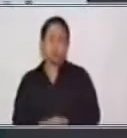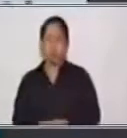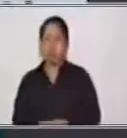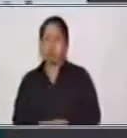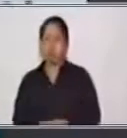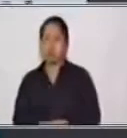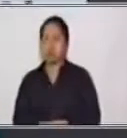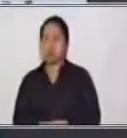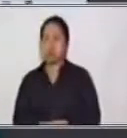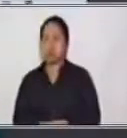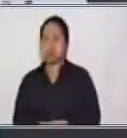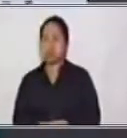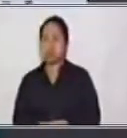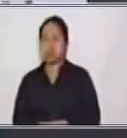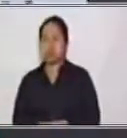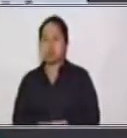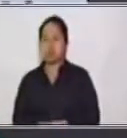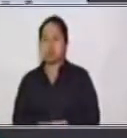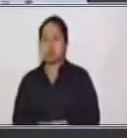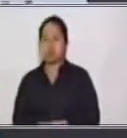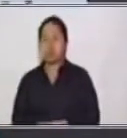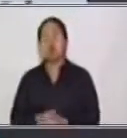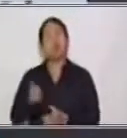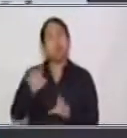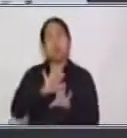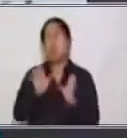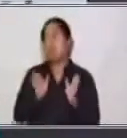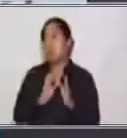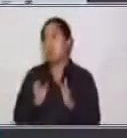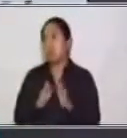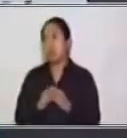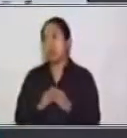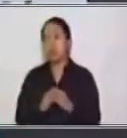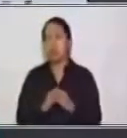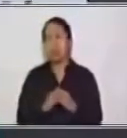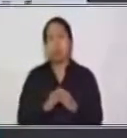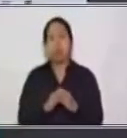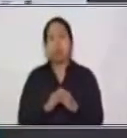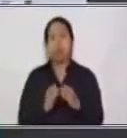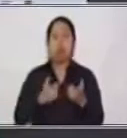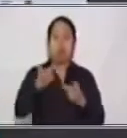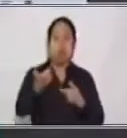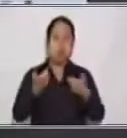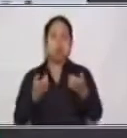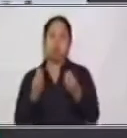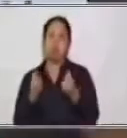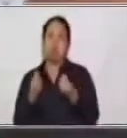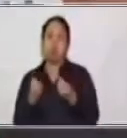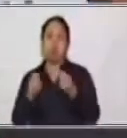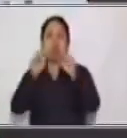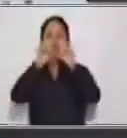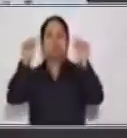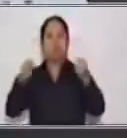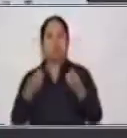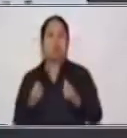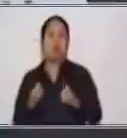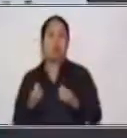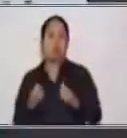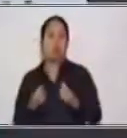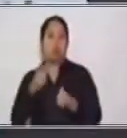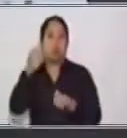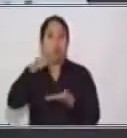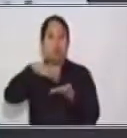cualquier movimiento que nosotros hagamos en cuanto a dinero. Muy bien, sistema monetario de un país se refiere a